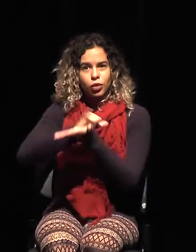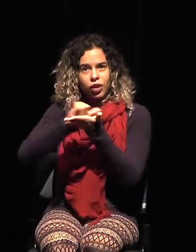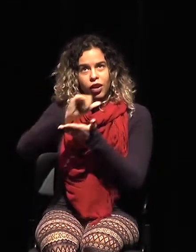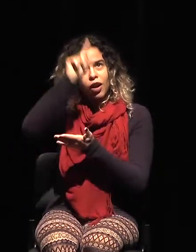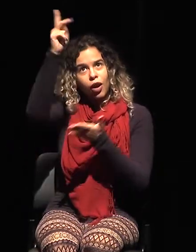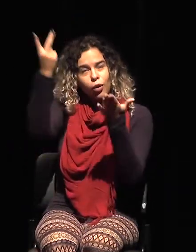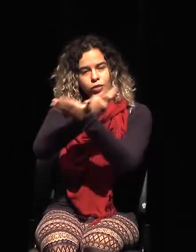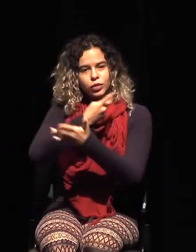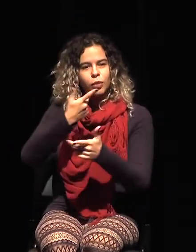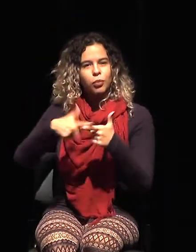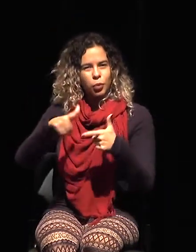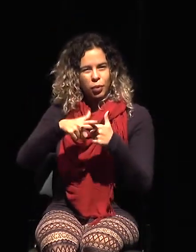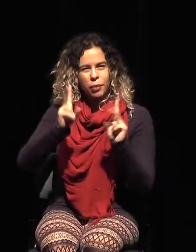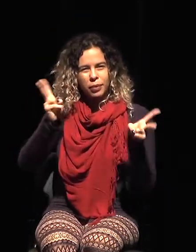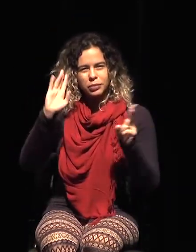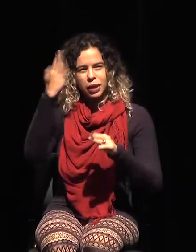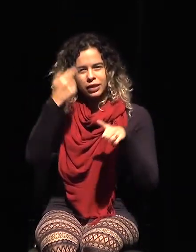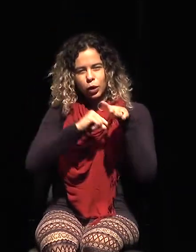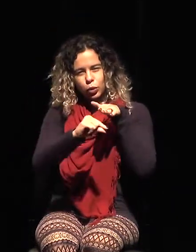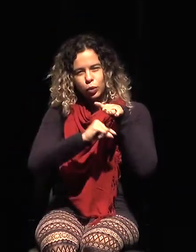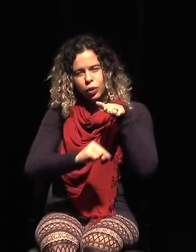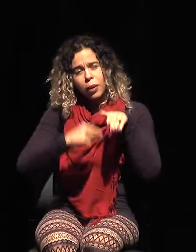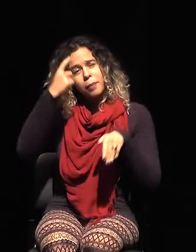en Nueva York.